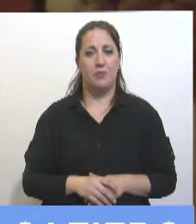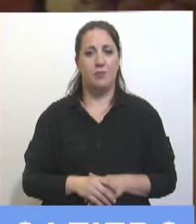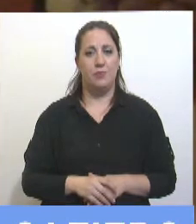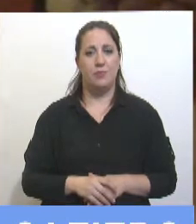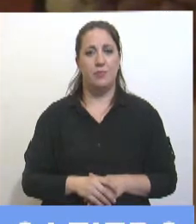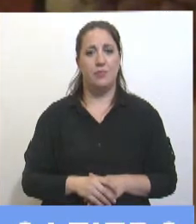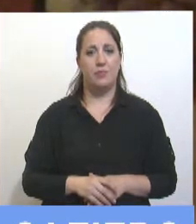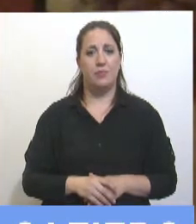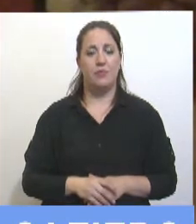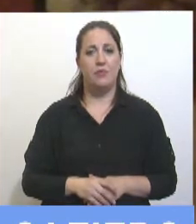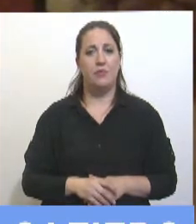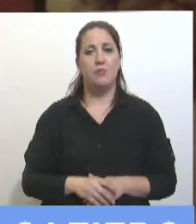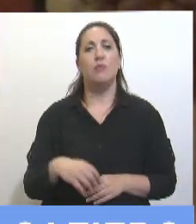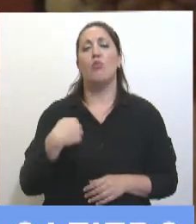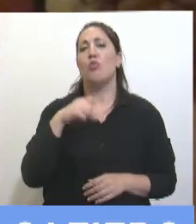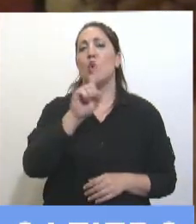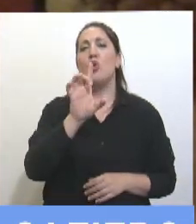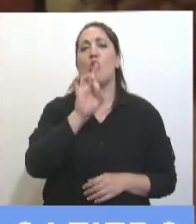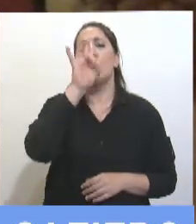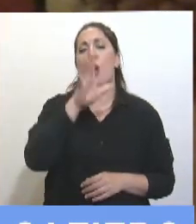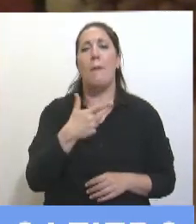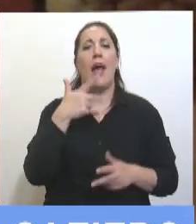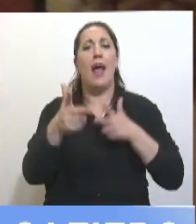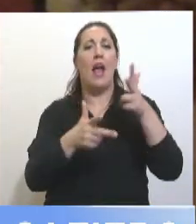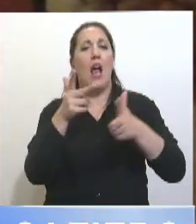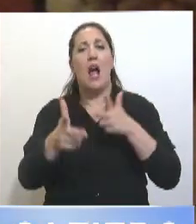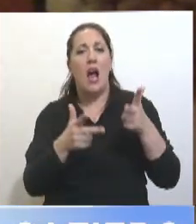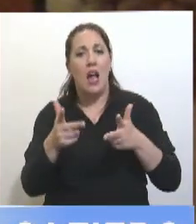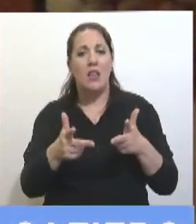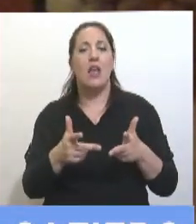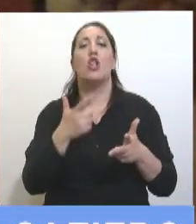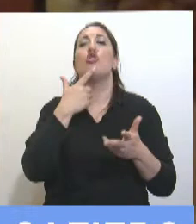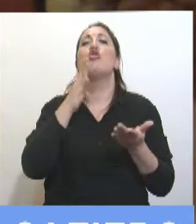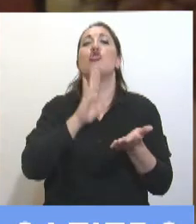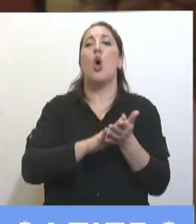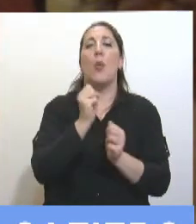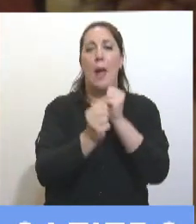Y no solo voy a hablar de la ida de Latam.